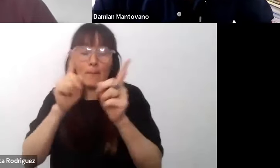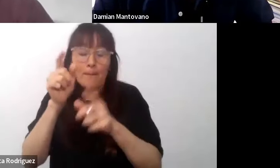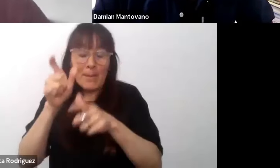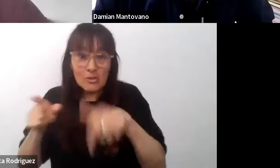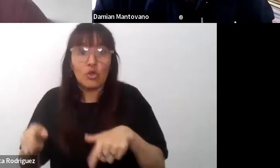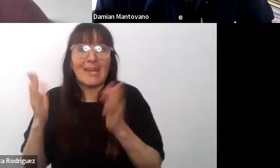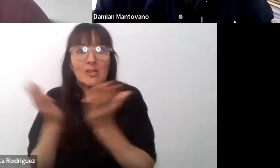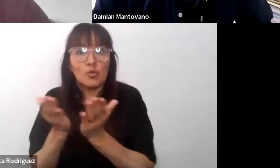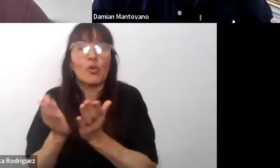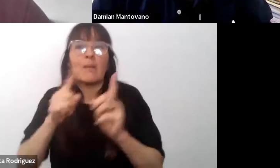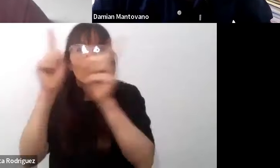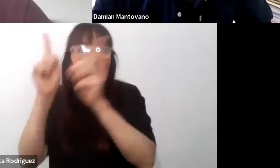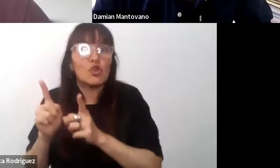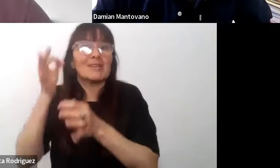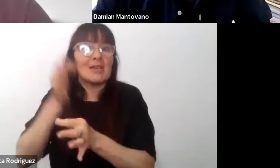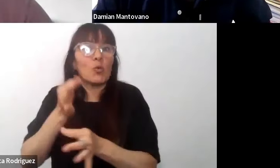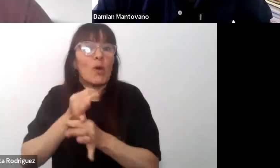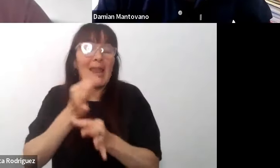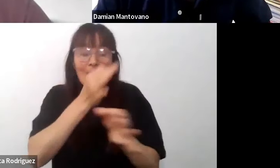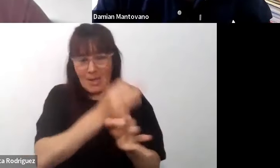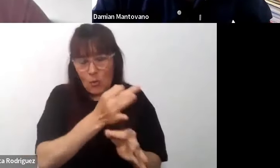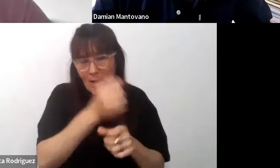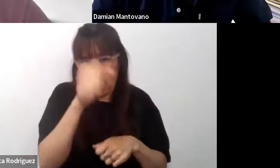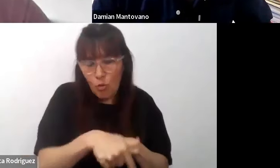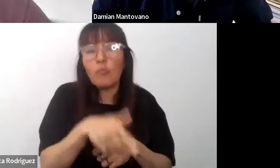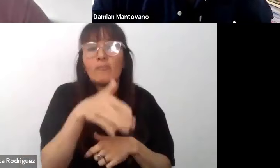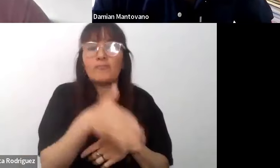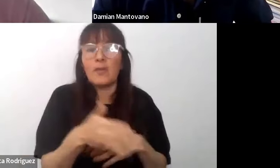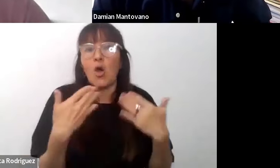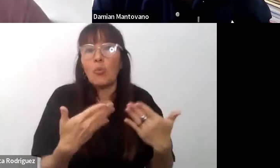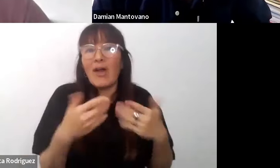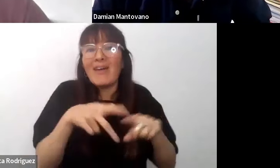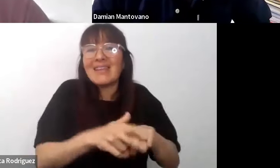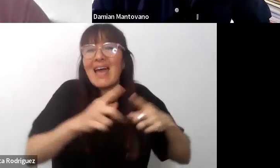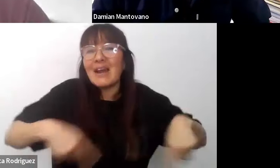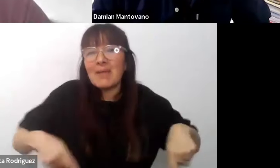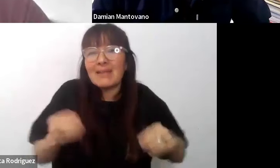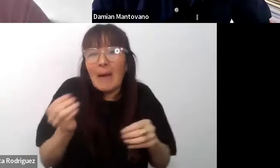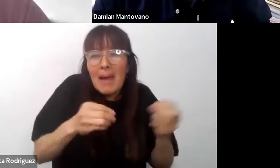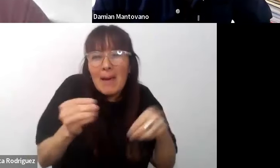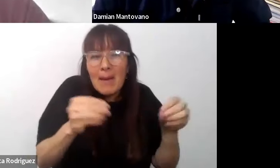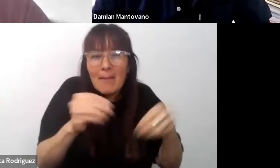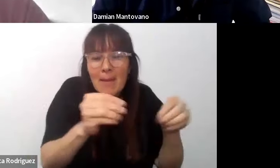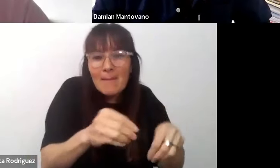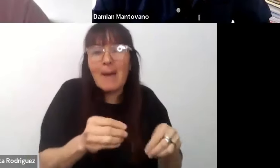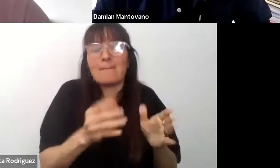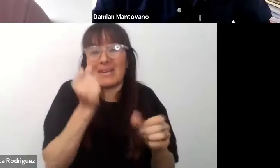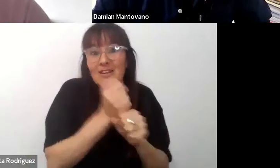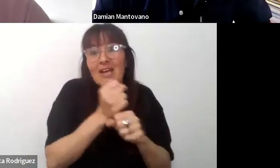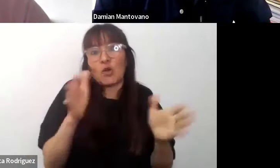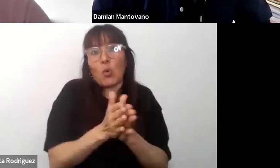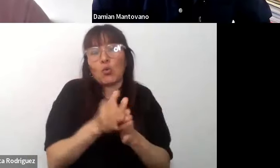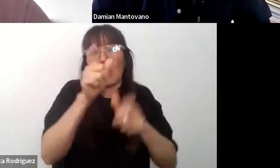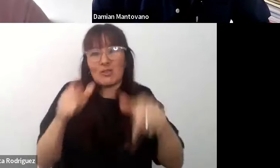nivel de escuela común vayan teniendo cada vez más herramientas para poder trabajar con estudiantes con discapacidad